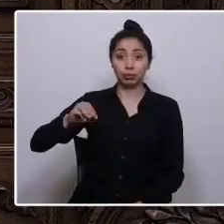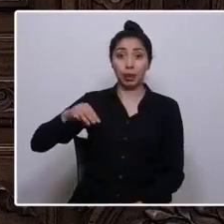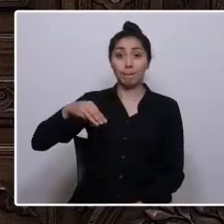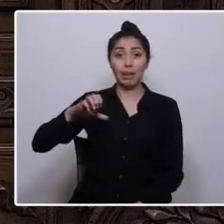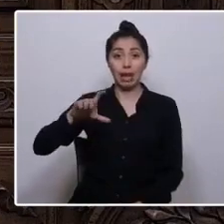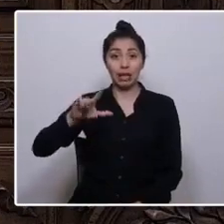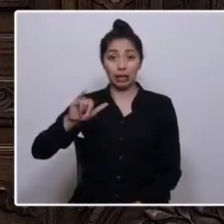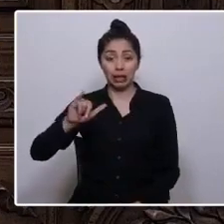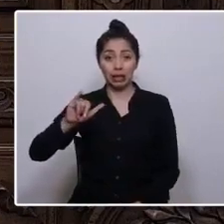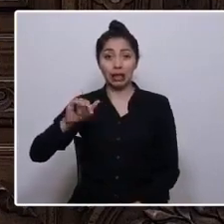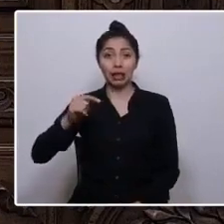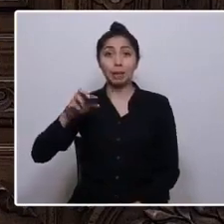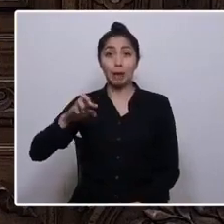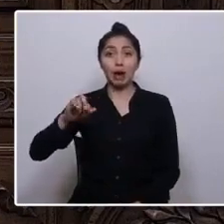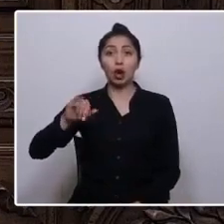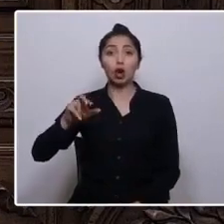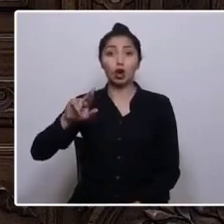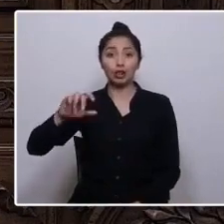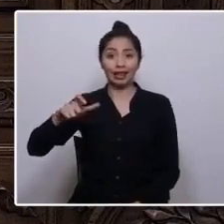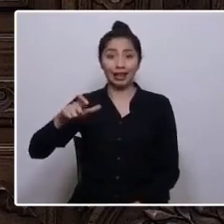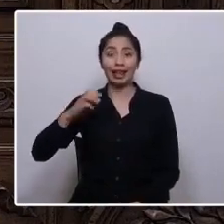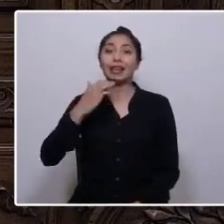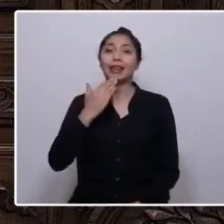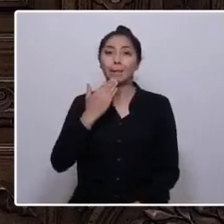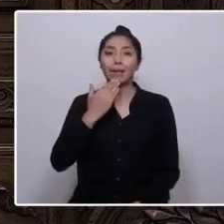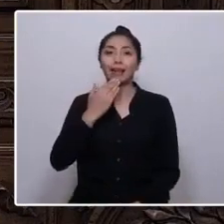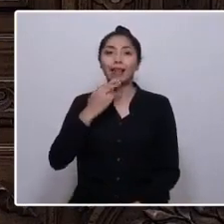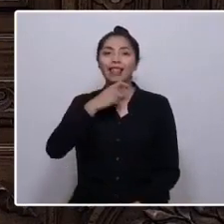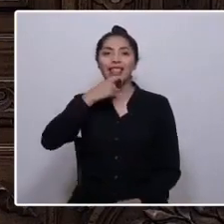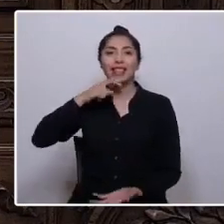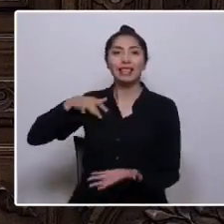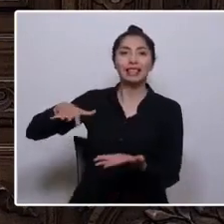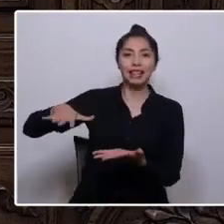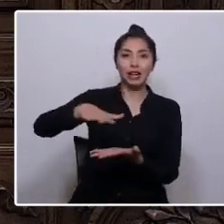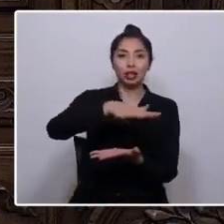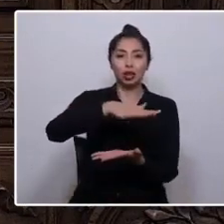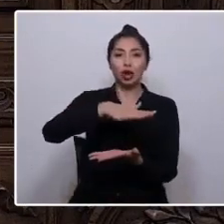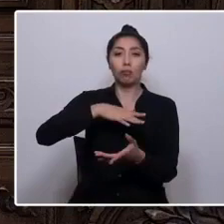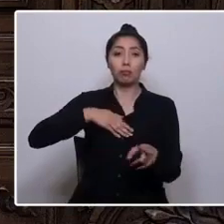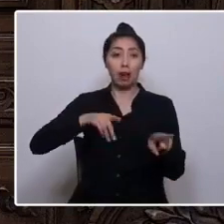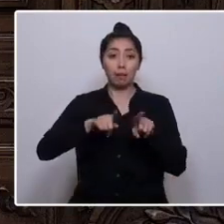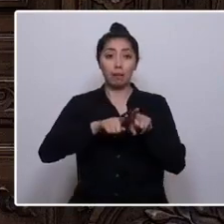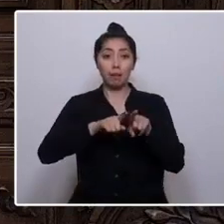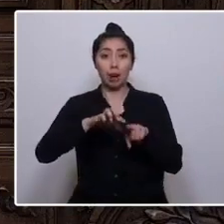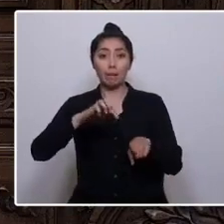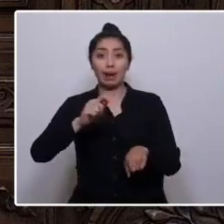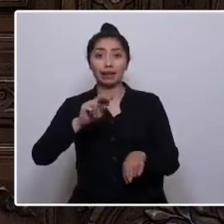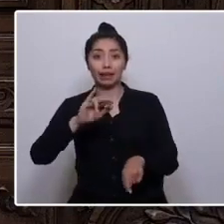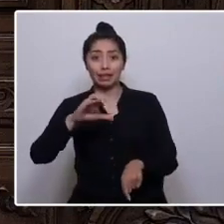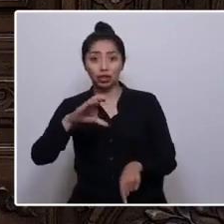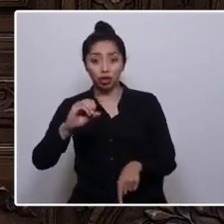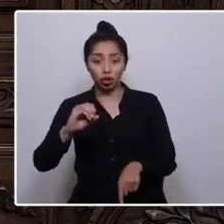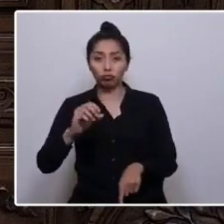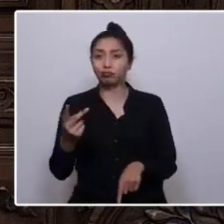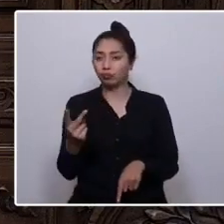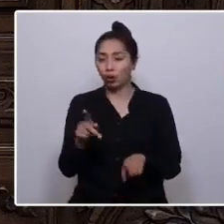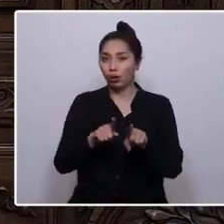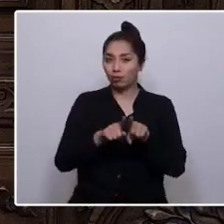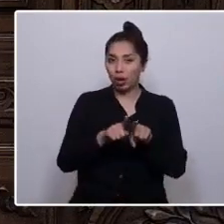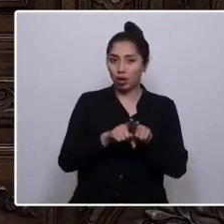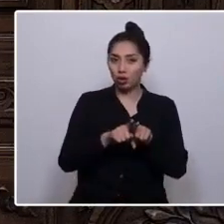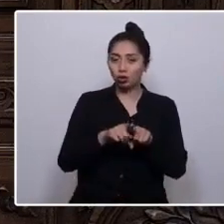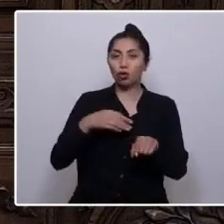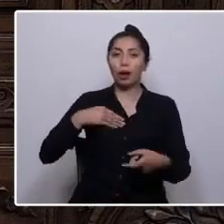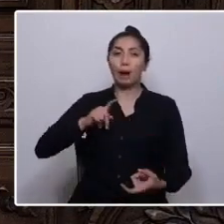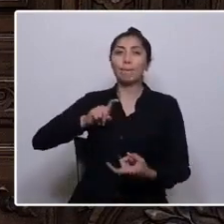y el desierto, hermano de Felipe, Patricio y los valles de Azapa, Yute y Camarones, esposo